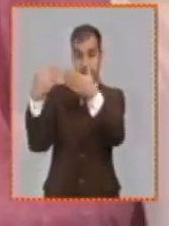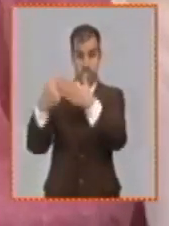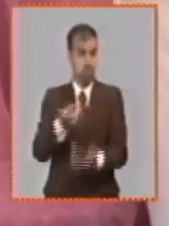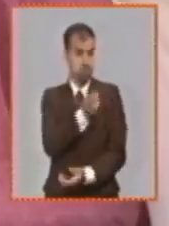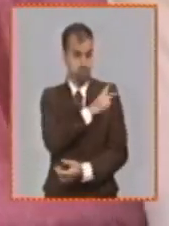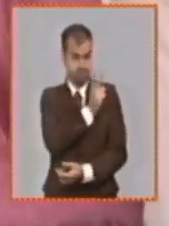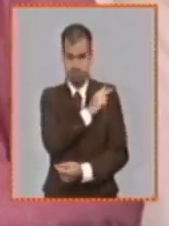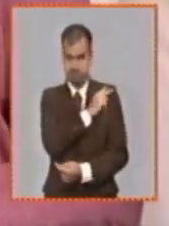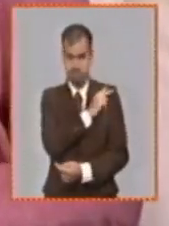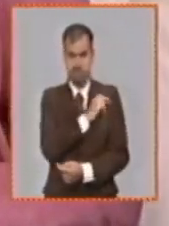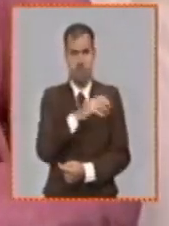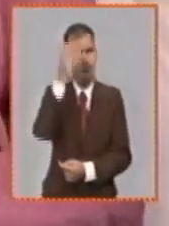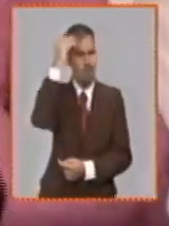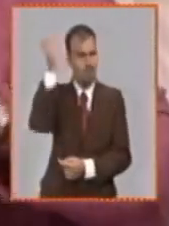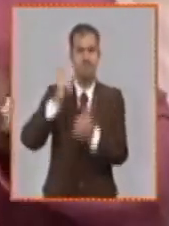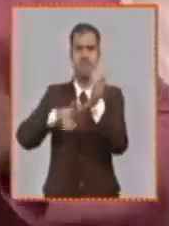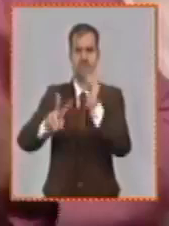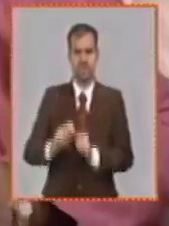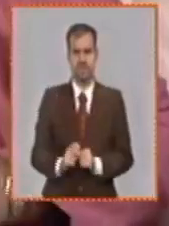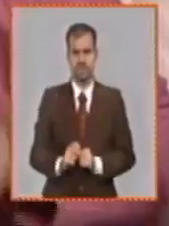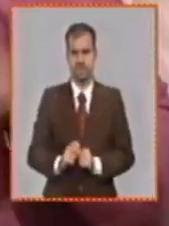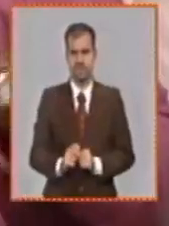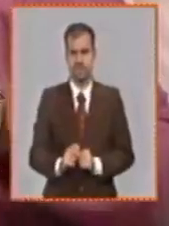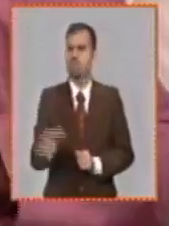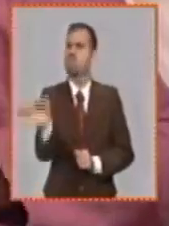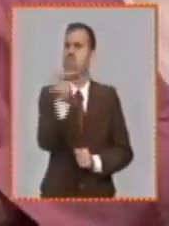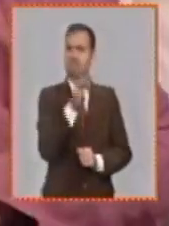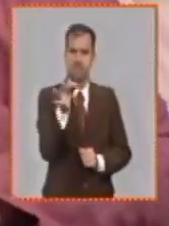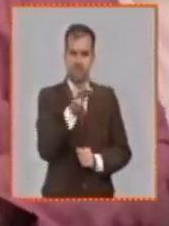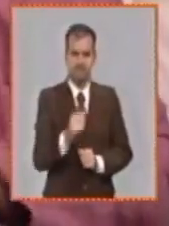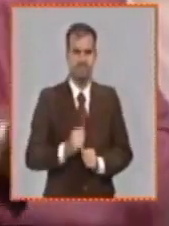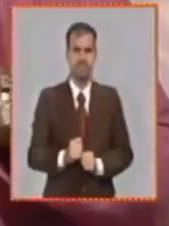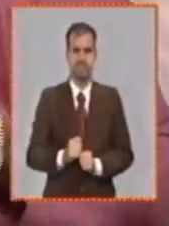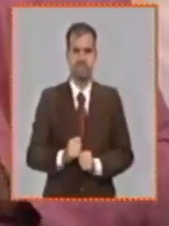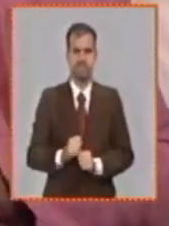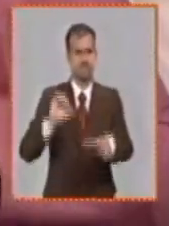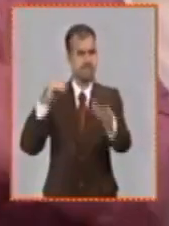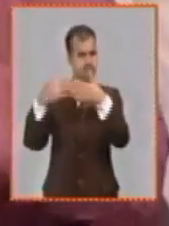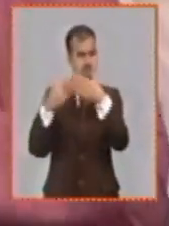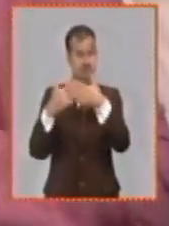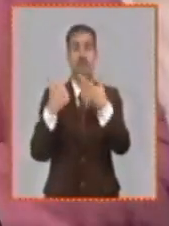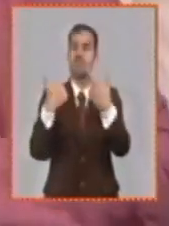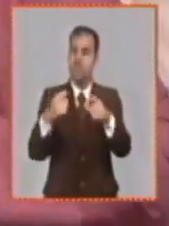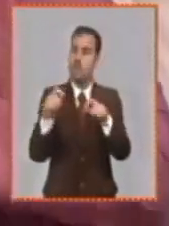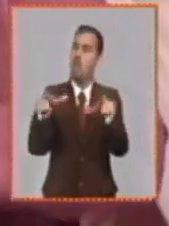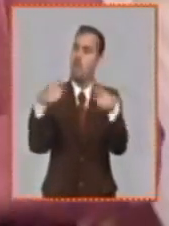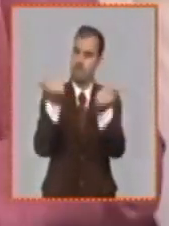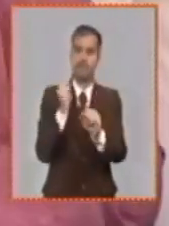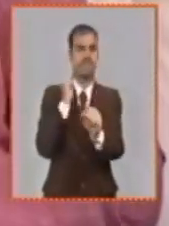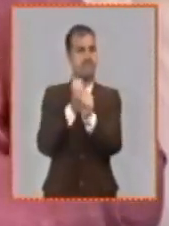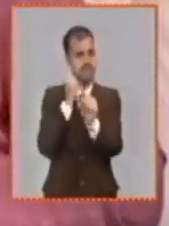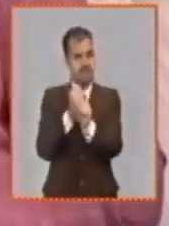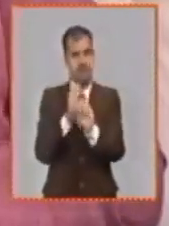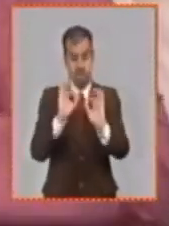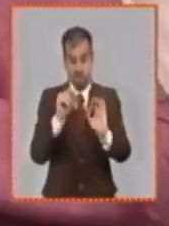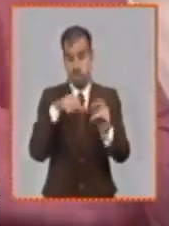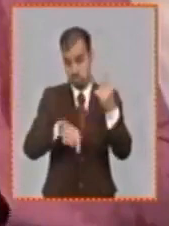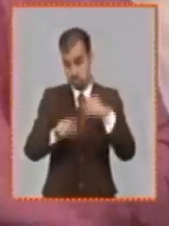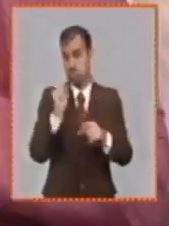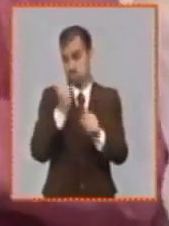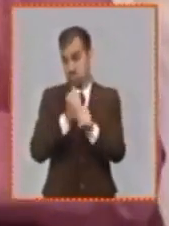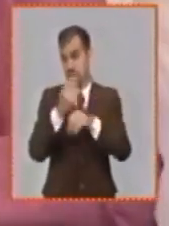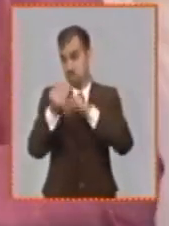administración que cada gobierno provincial que cada entidad que cada administración juegue su rol en este